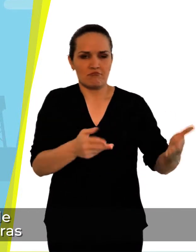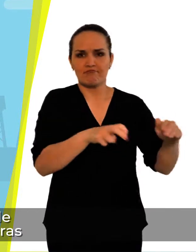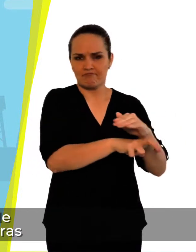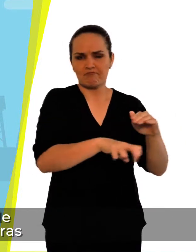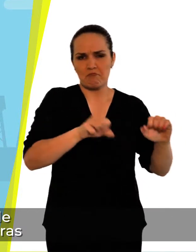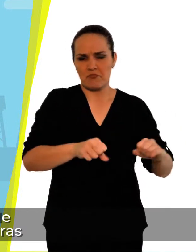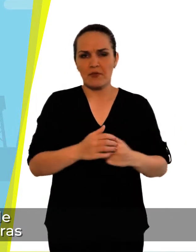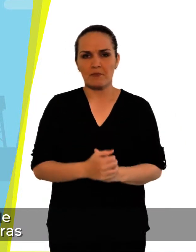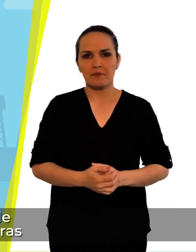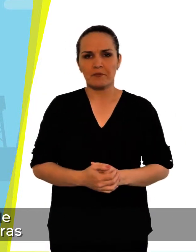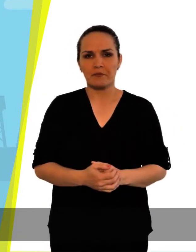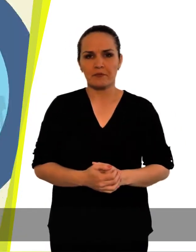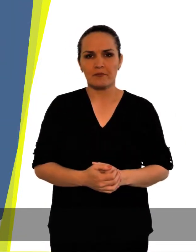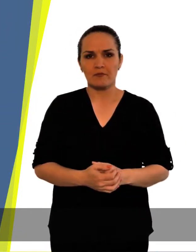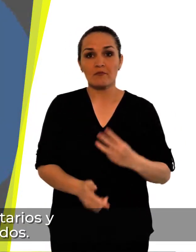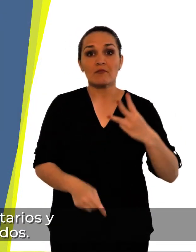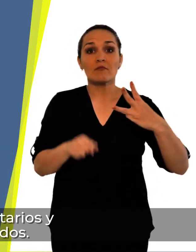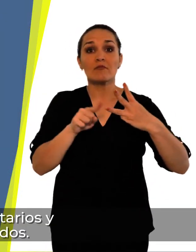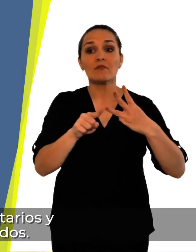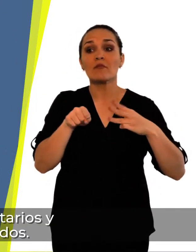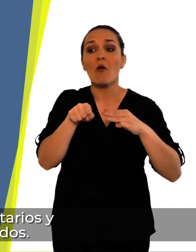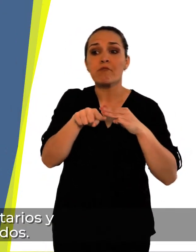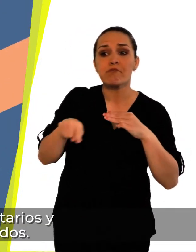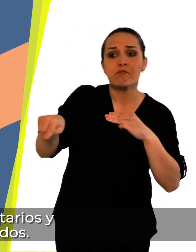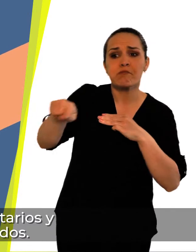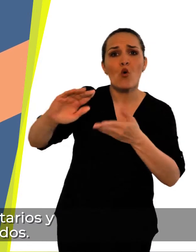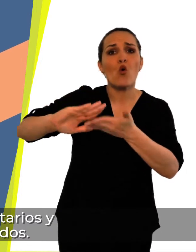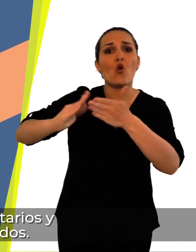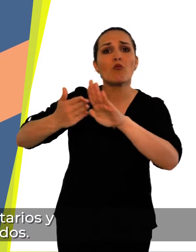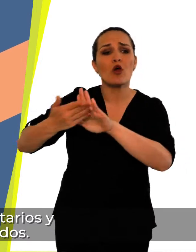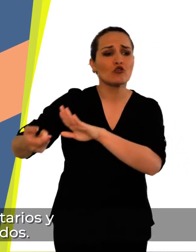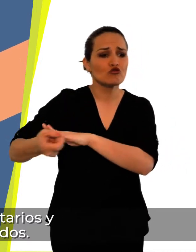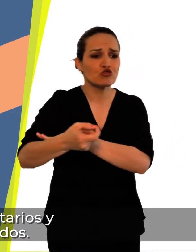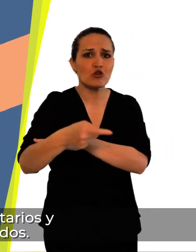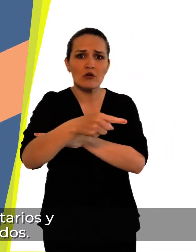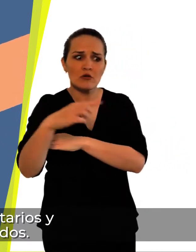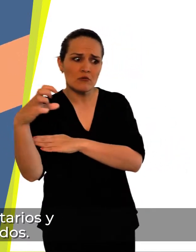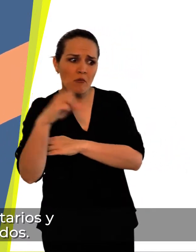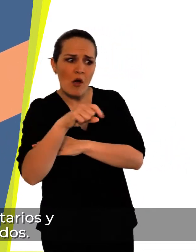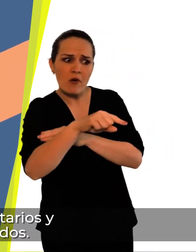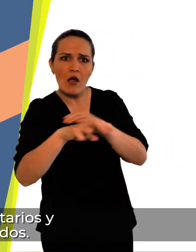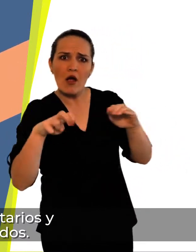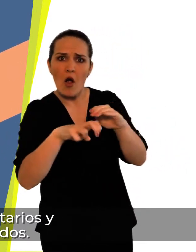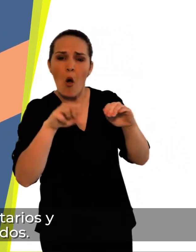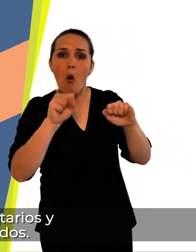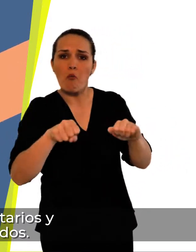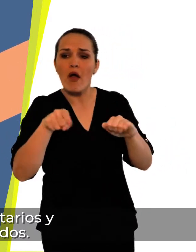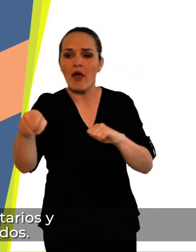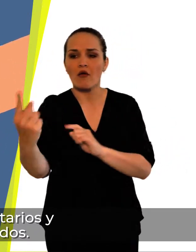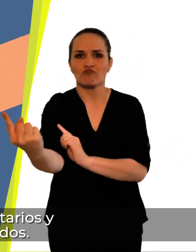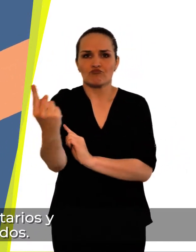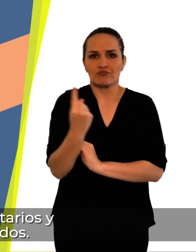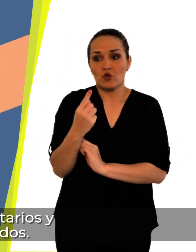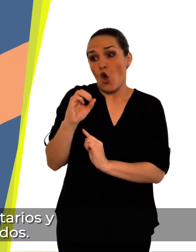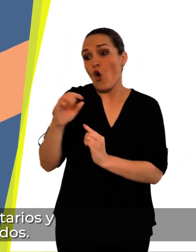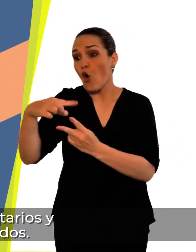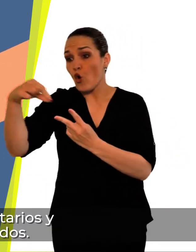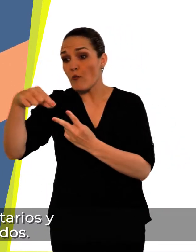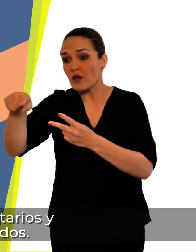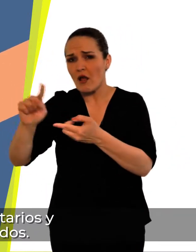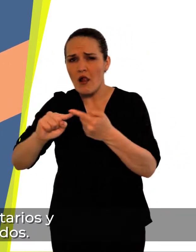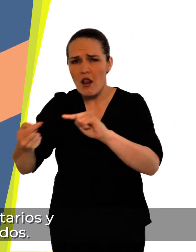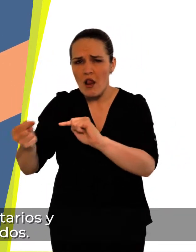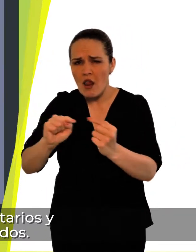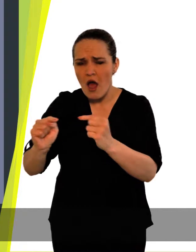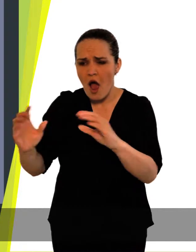actividades mineras. 3. Los proyectos Mineros Comunitarios y Mineros Asociados o